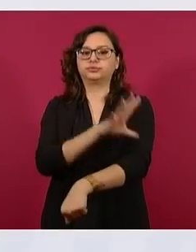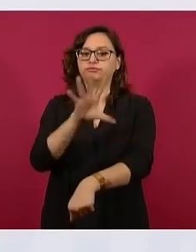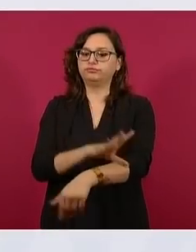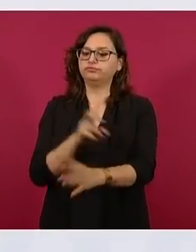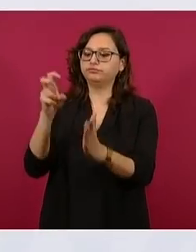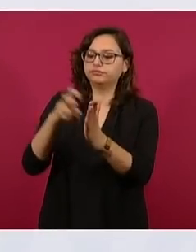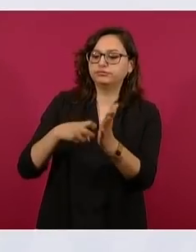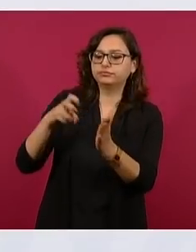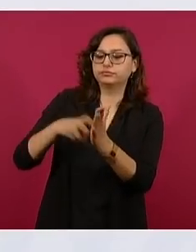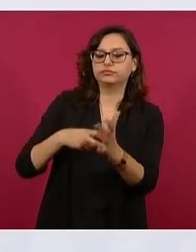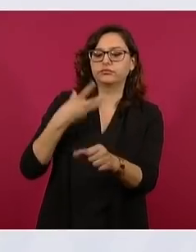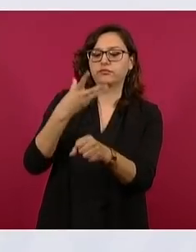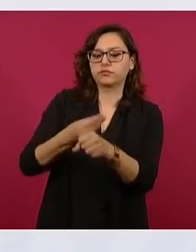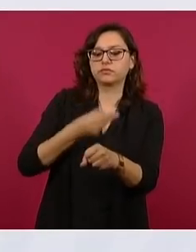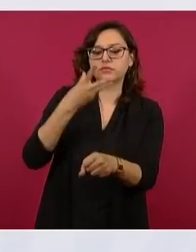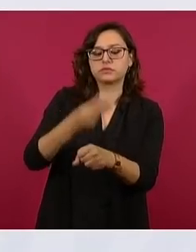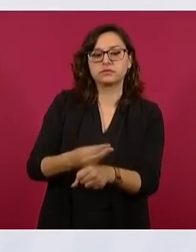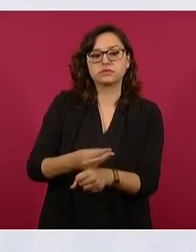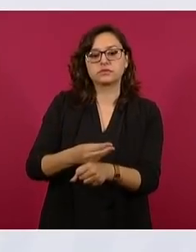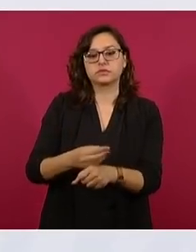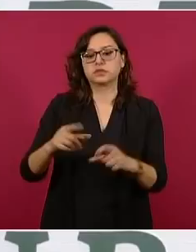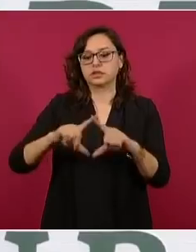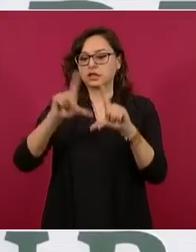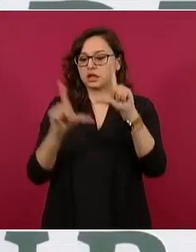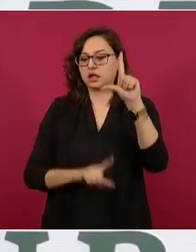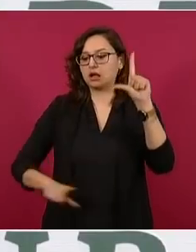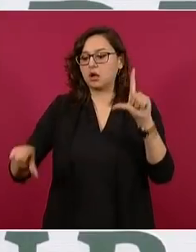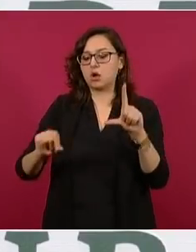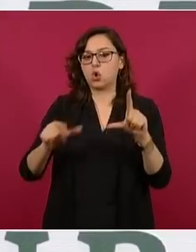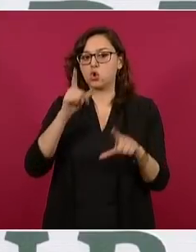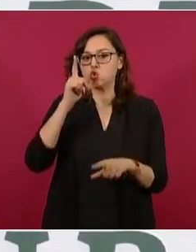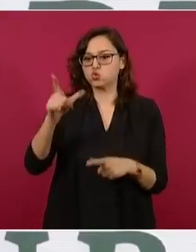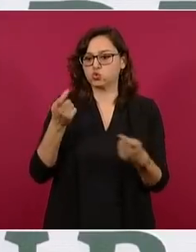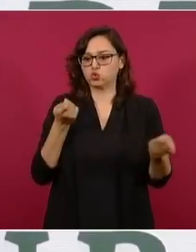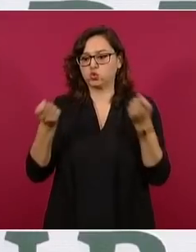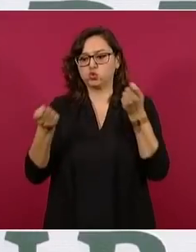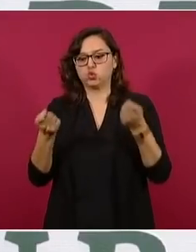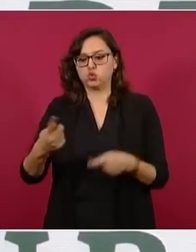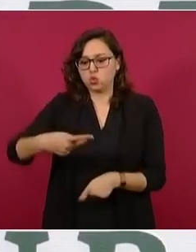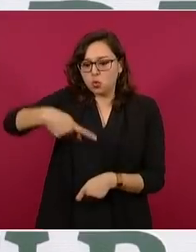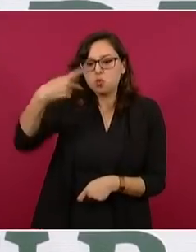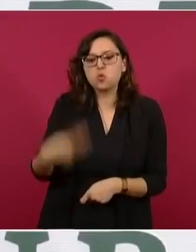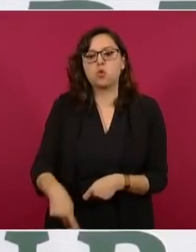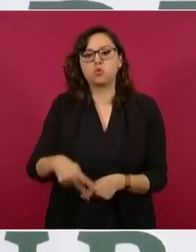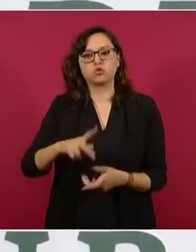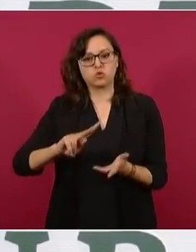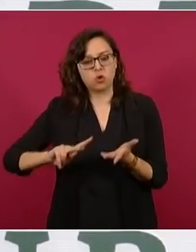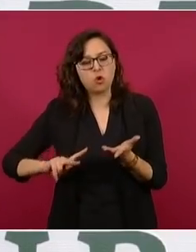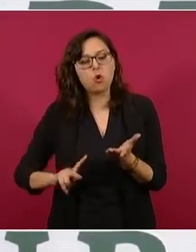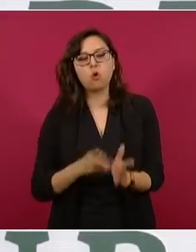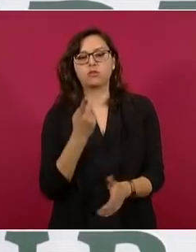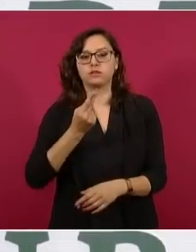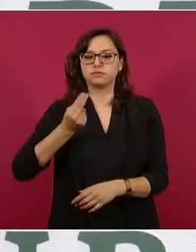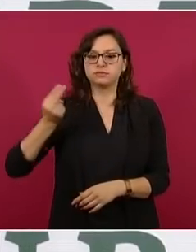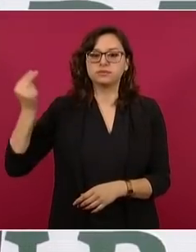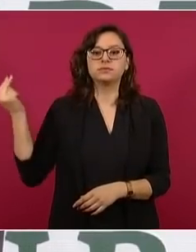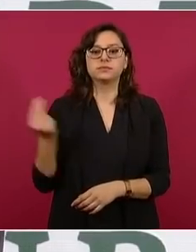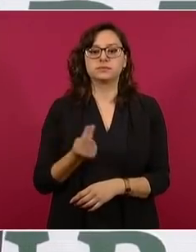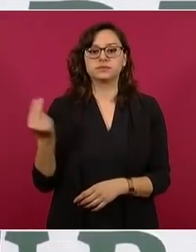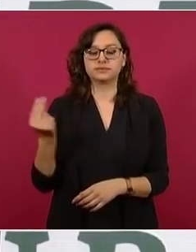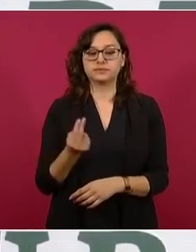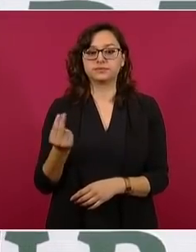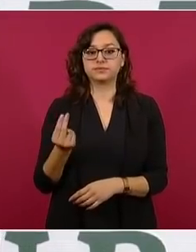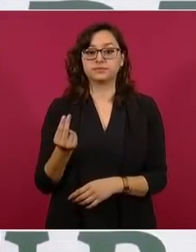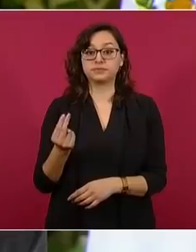la Constitución para que la nación recupere el control de la industria eléctrica nacional. Son